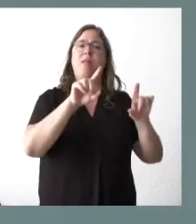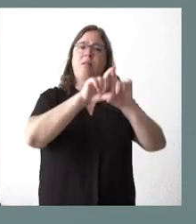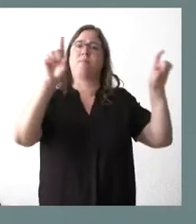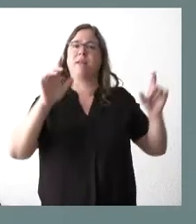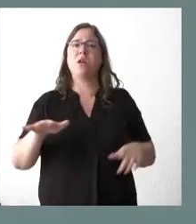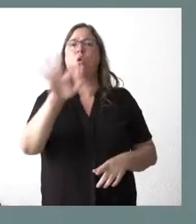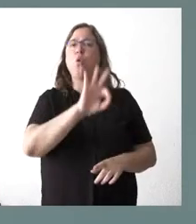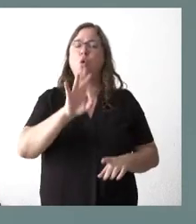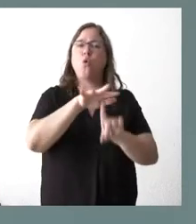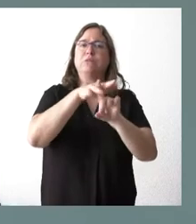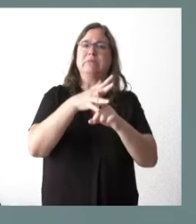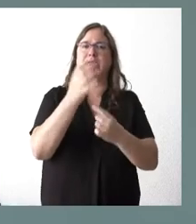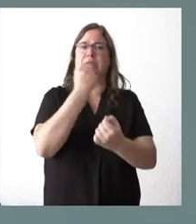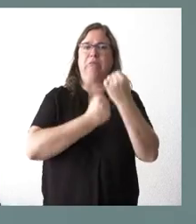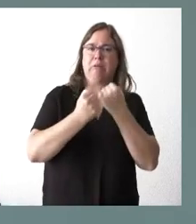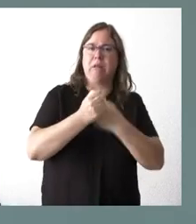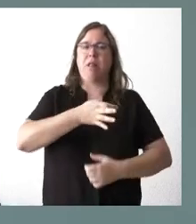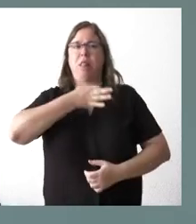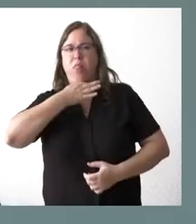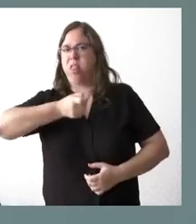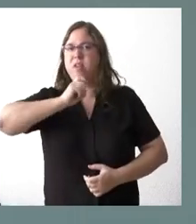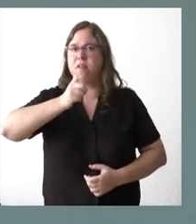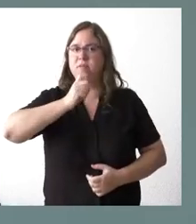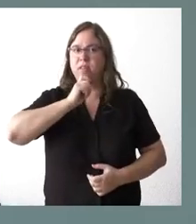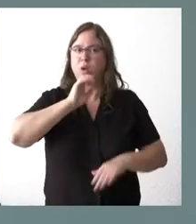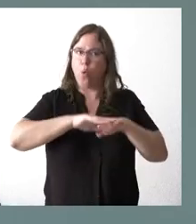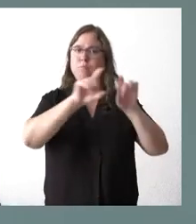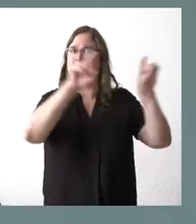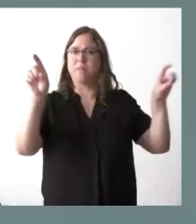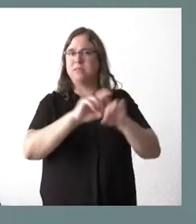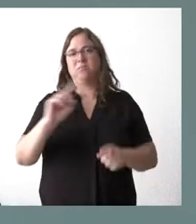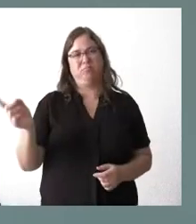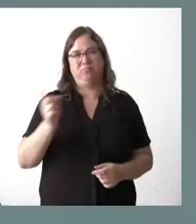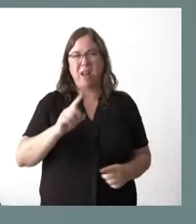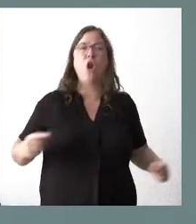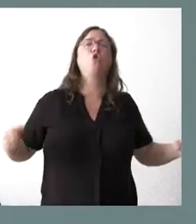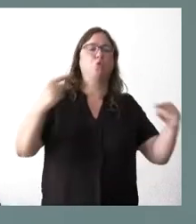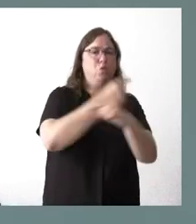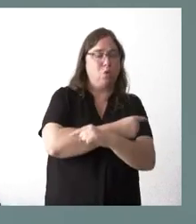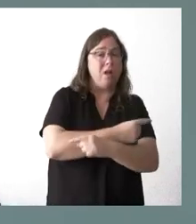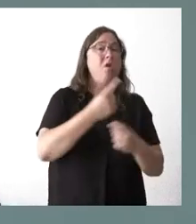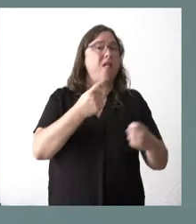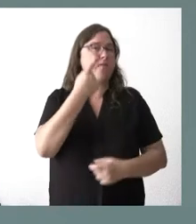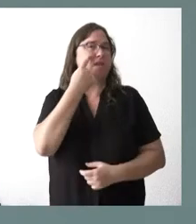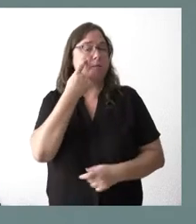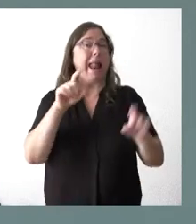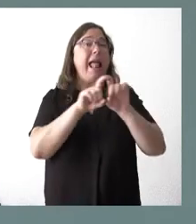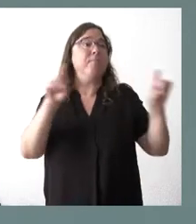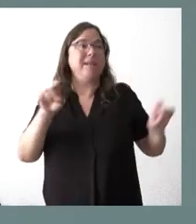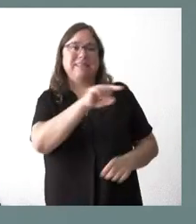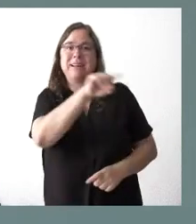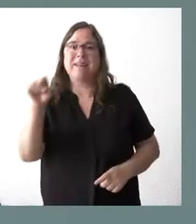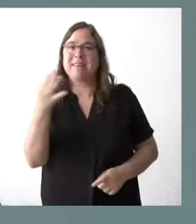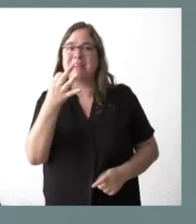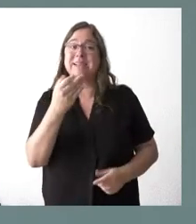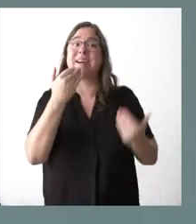difícil económico que se presenta ante nosotros. Todo lo contrario. Yo creo que tenemos que ver las empresas como lo que son, la principal